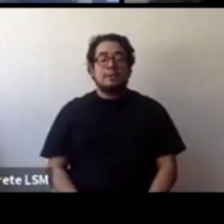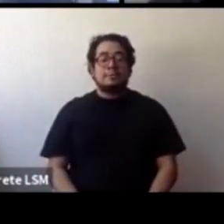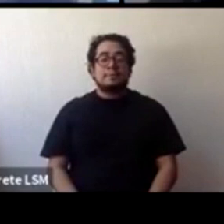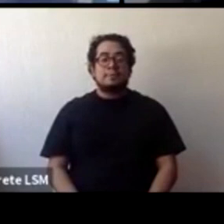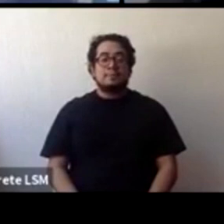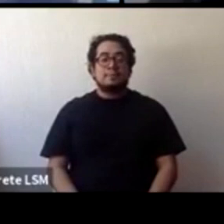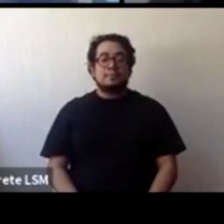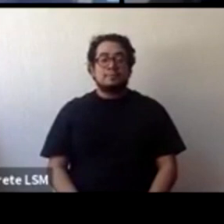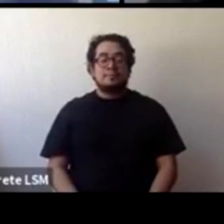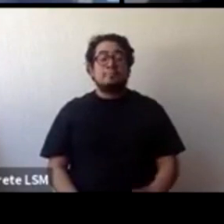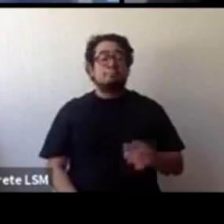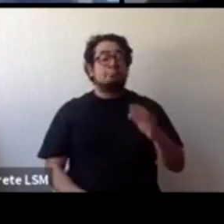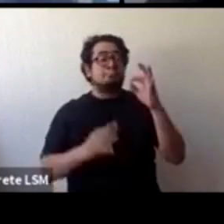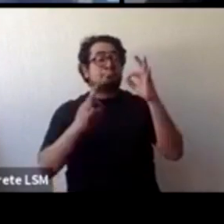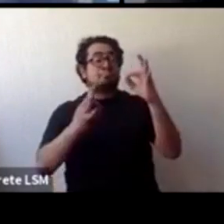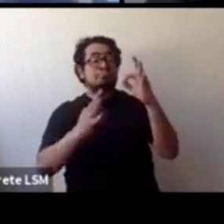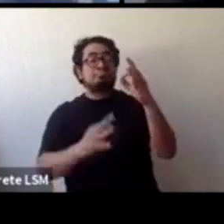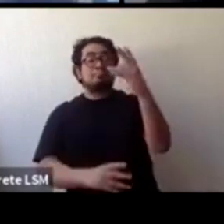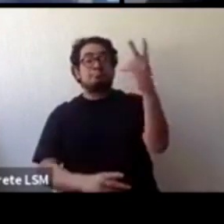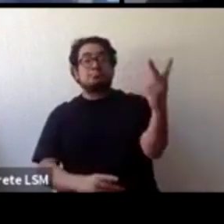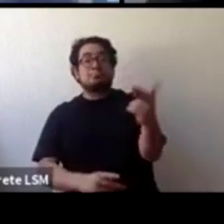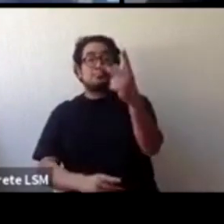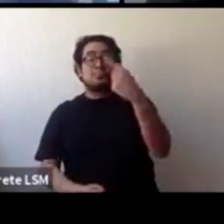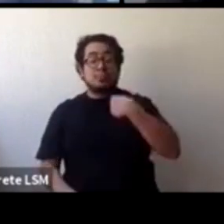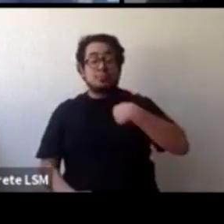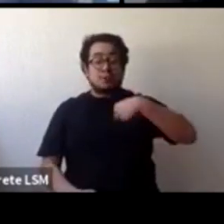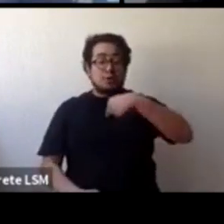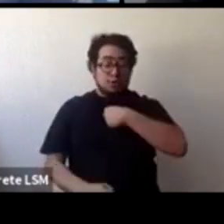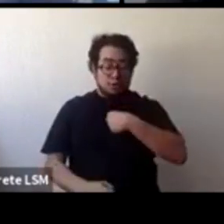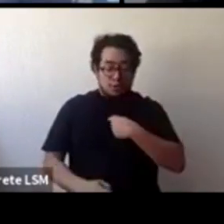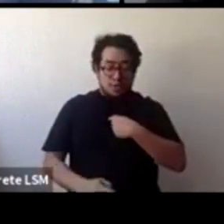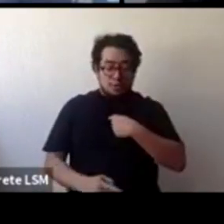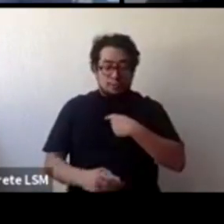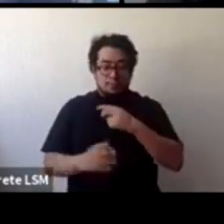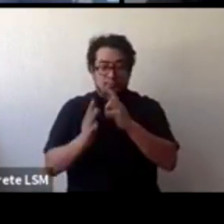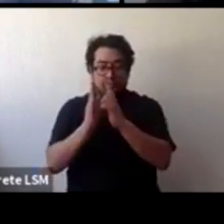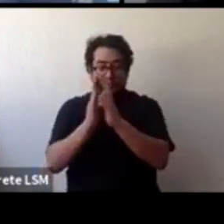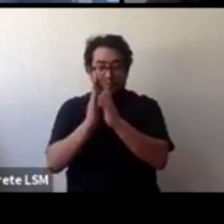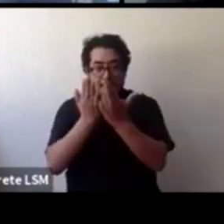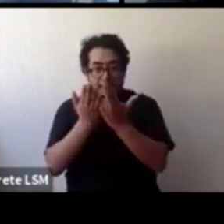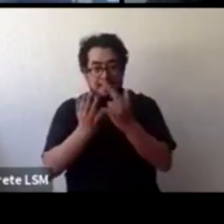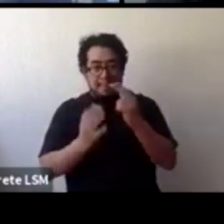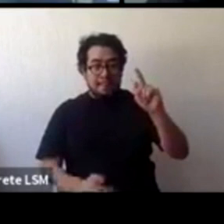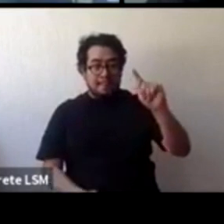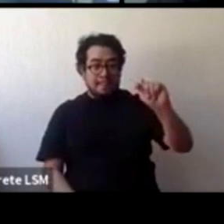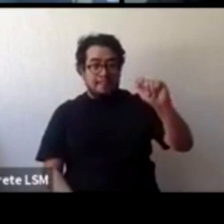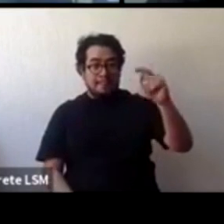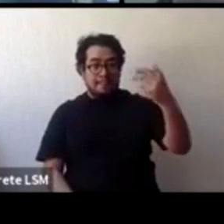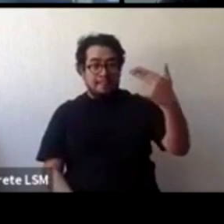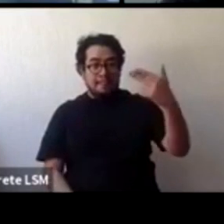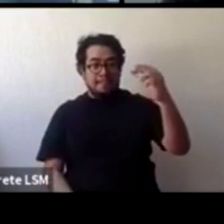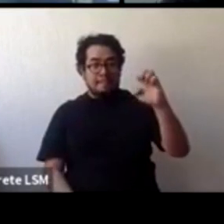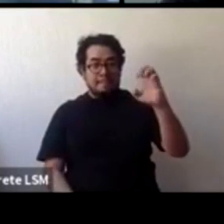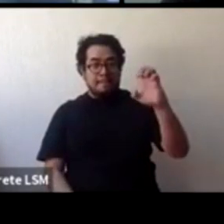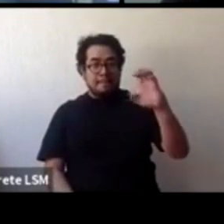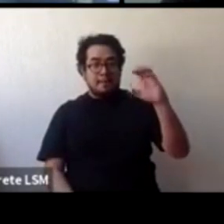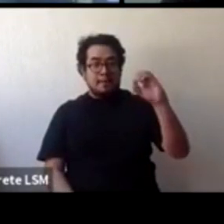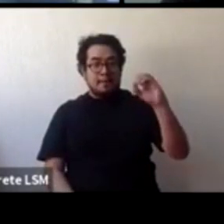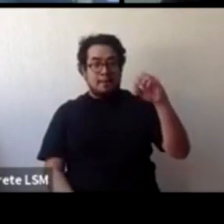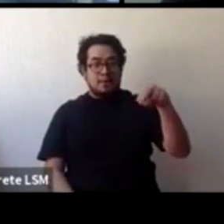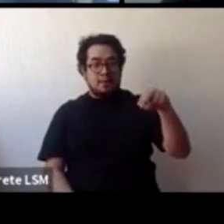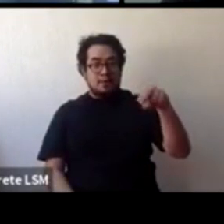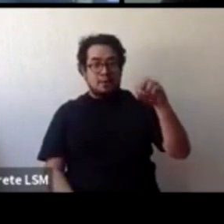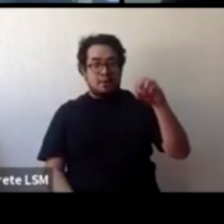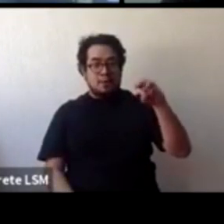un trabajo muy interesante junto a la revista The Economist, no sé cómo se dice el